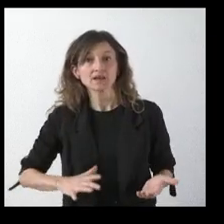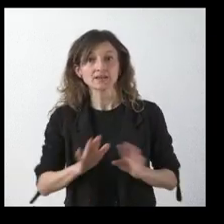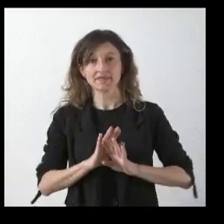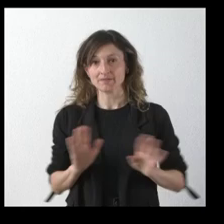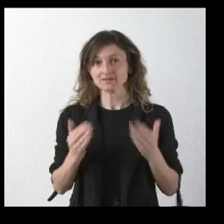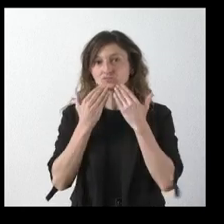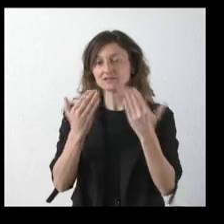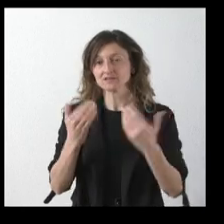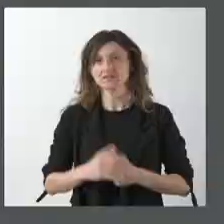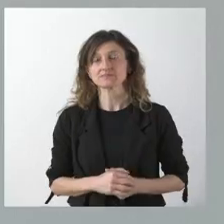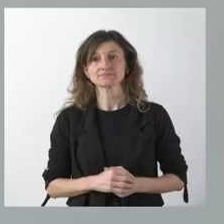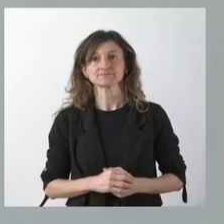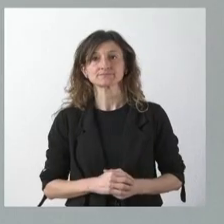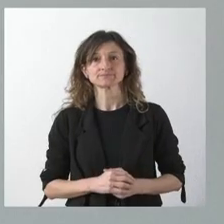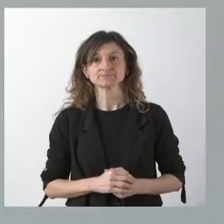Muchas gracias.